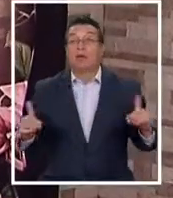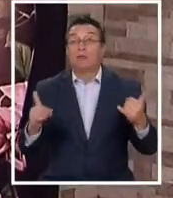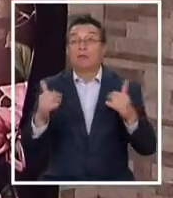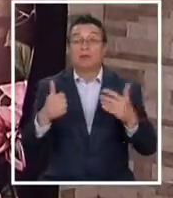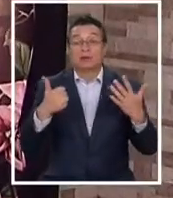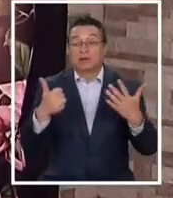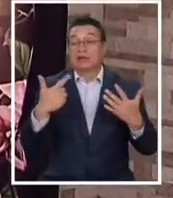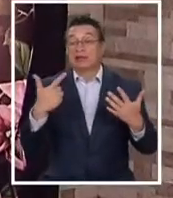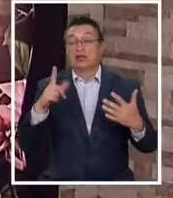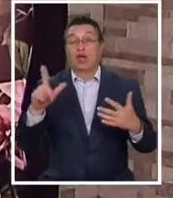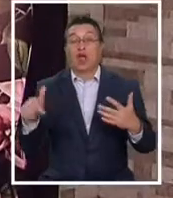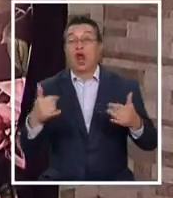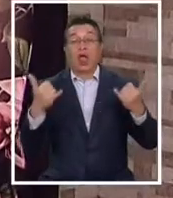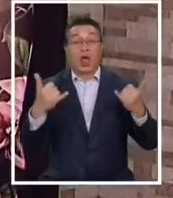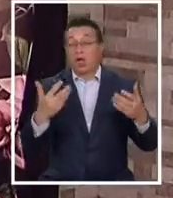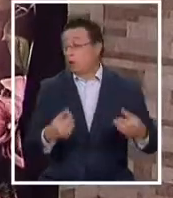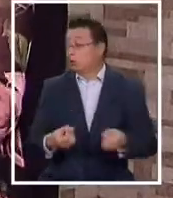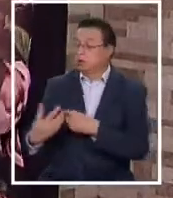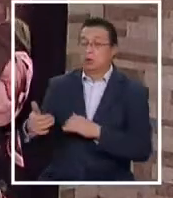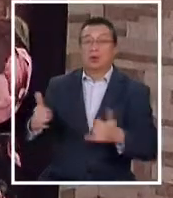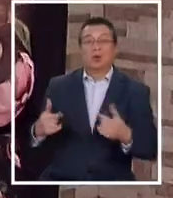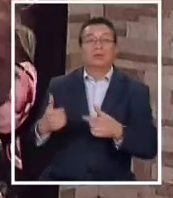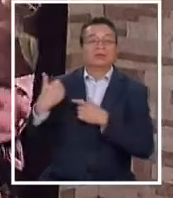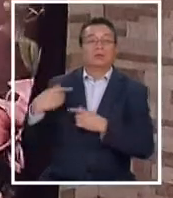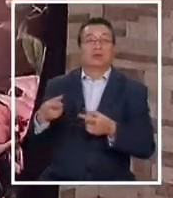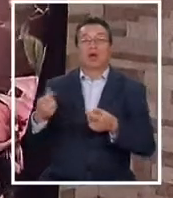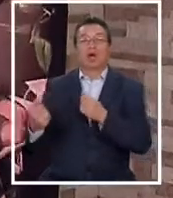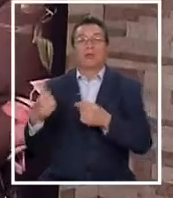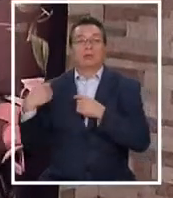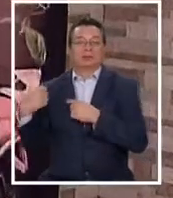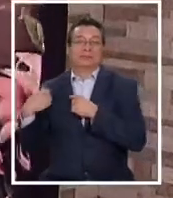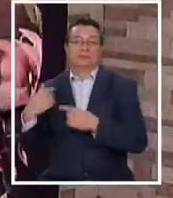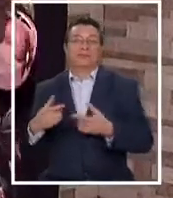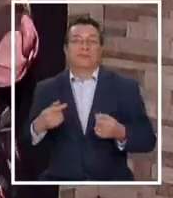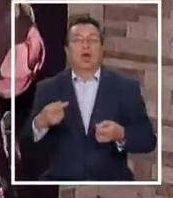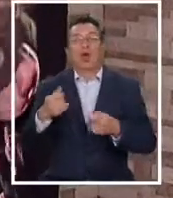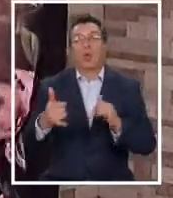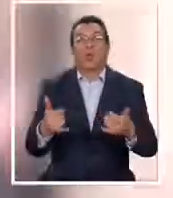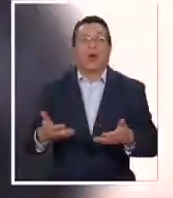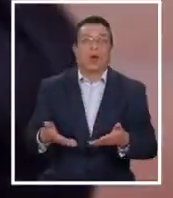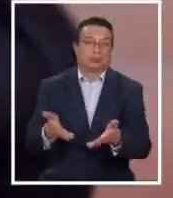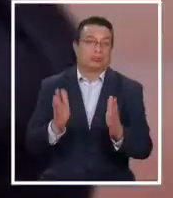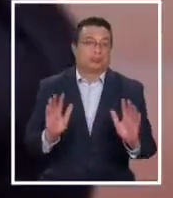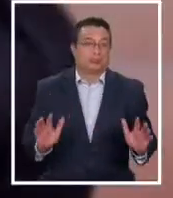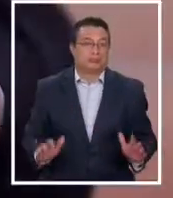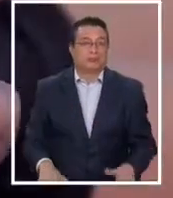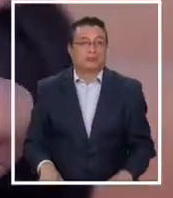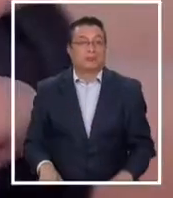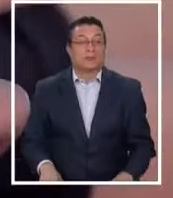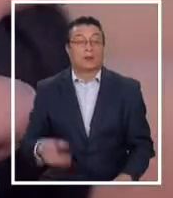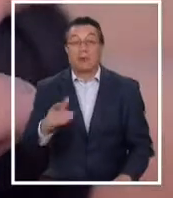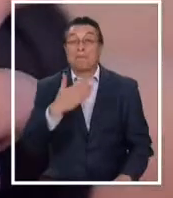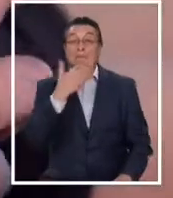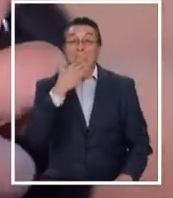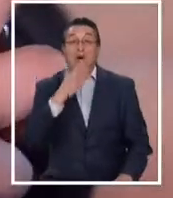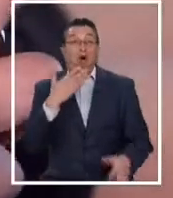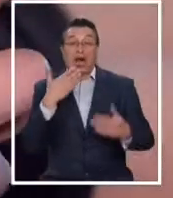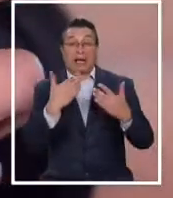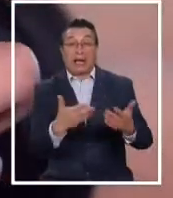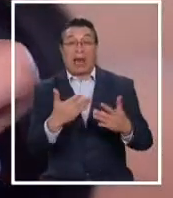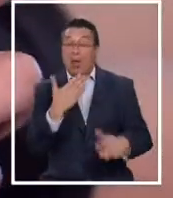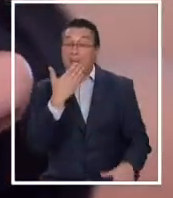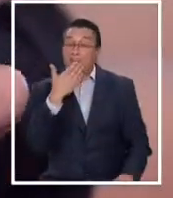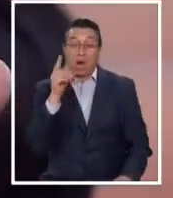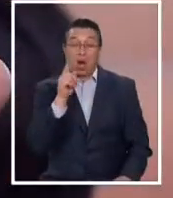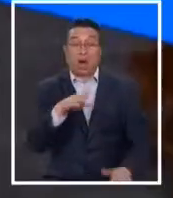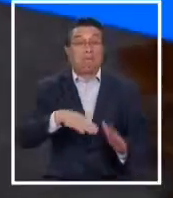en un viaje 6, 7 horas es que ellos vayan comprando cosas y jugando. Dice que el mejor regalo para la mayoría de